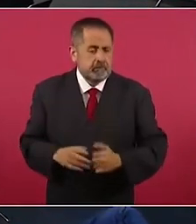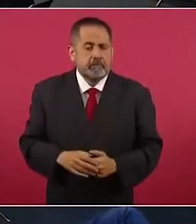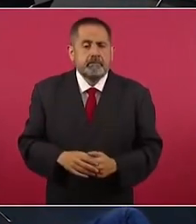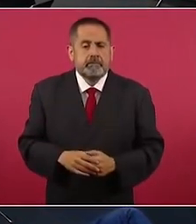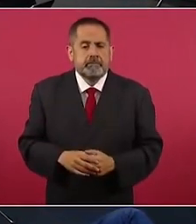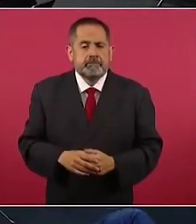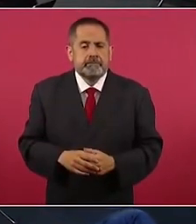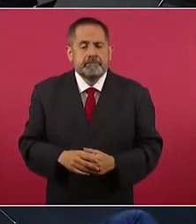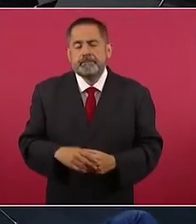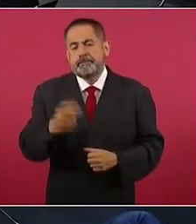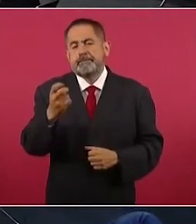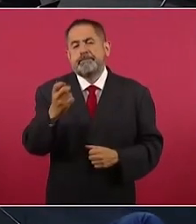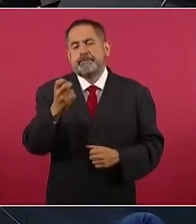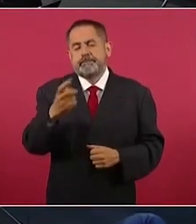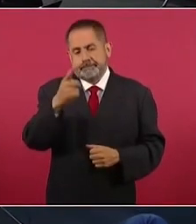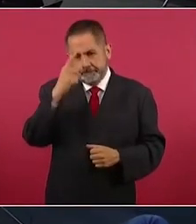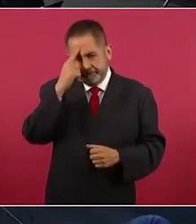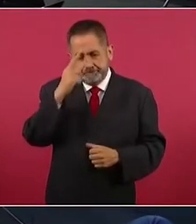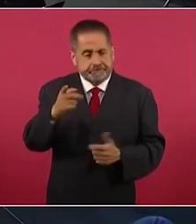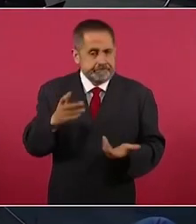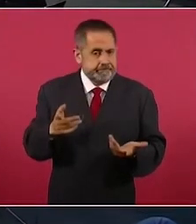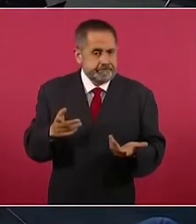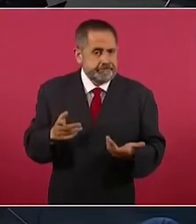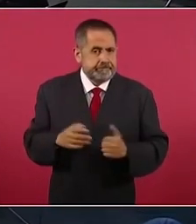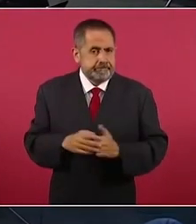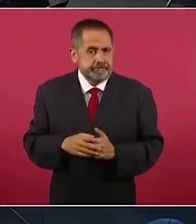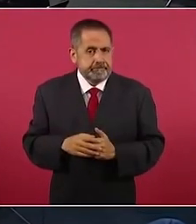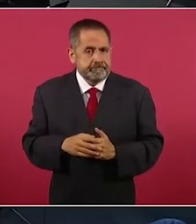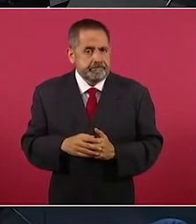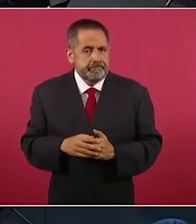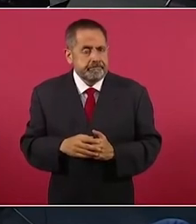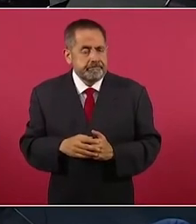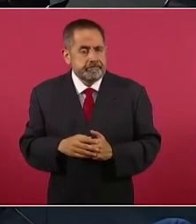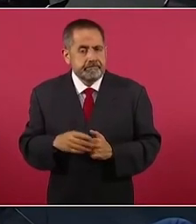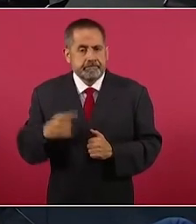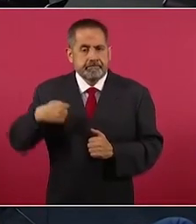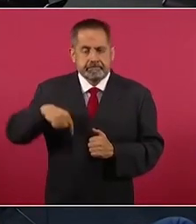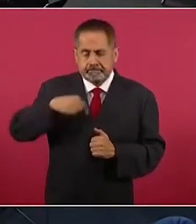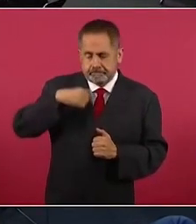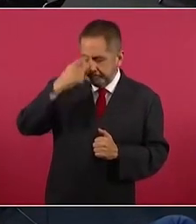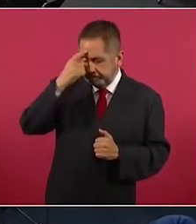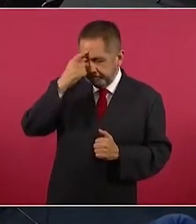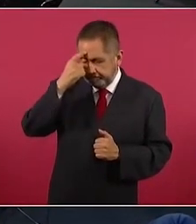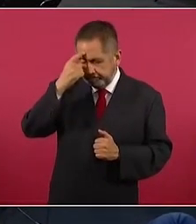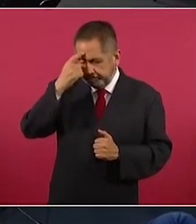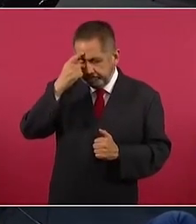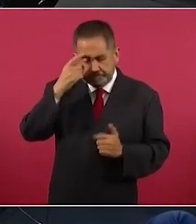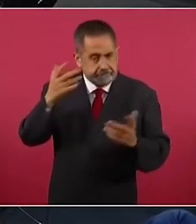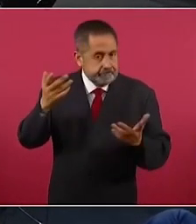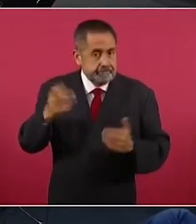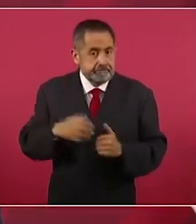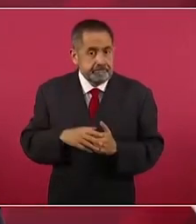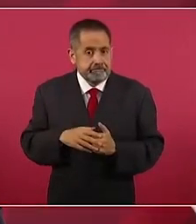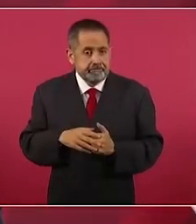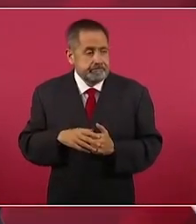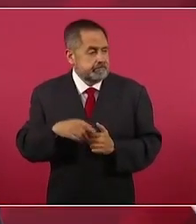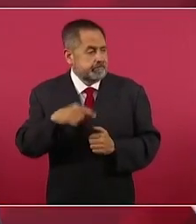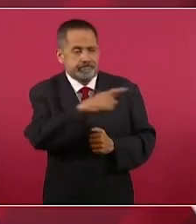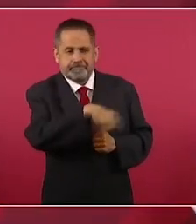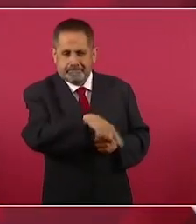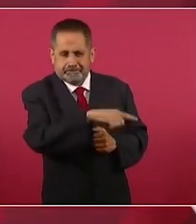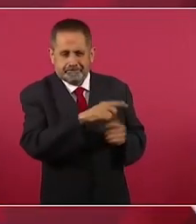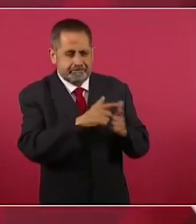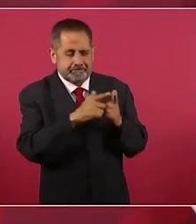Por eso es inconcebible que toda esta intelectualidad